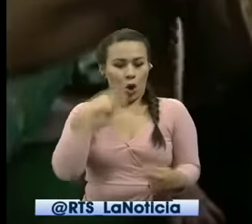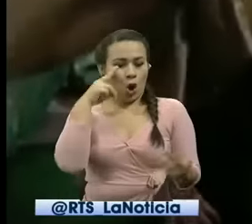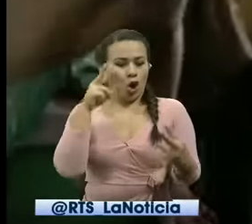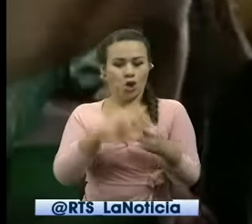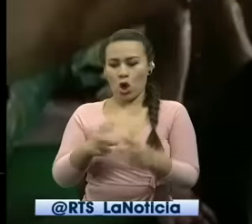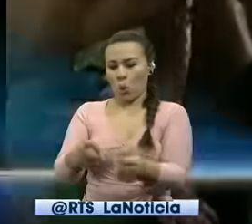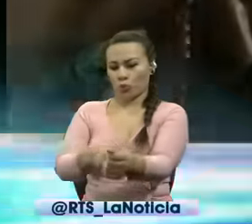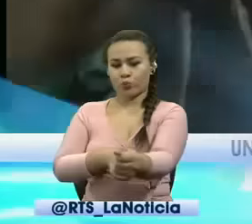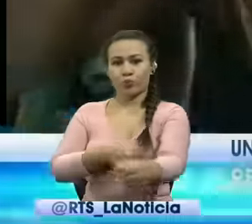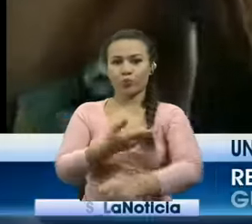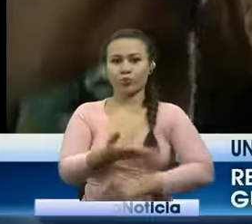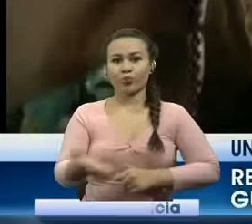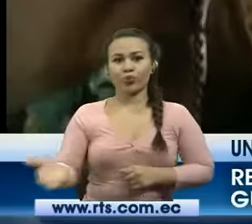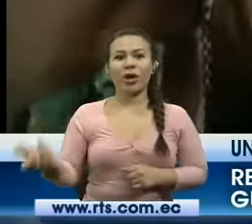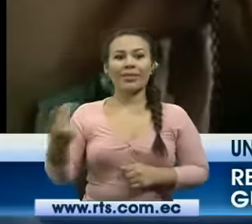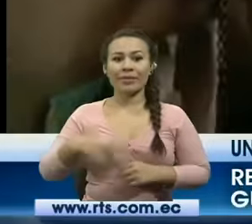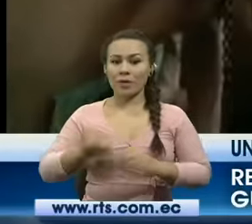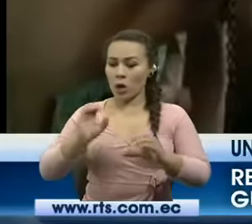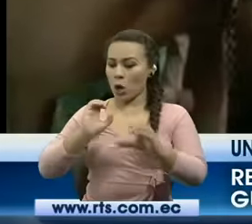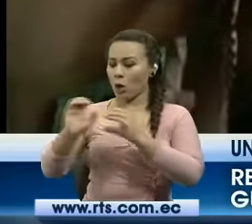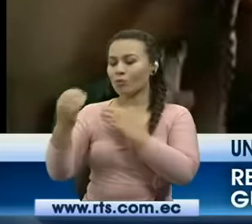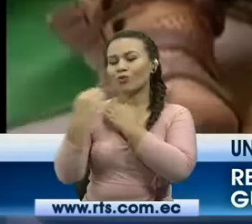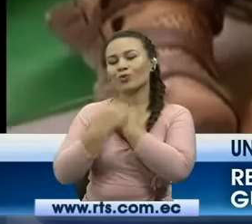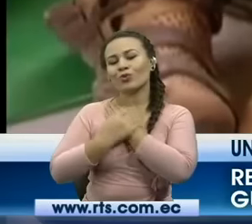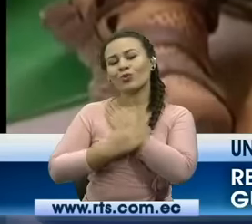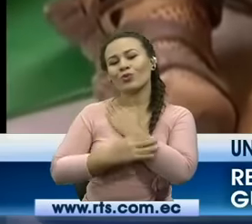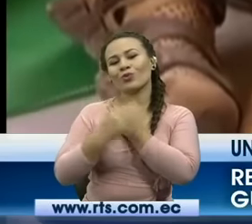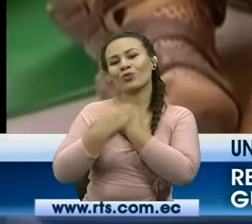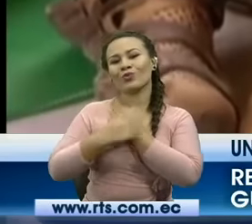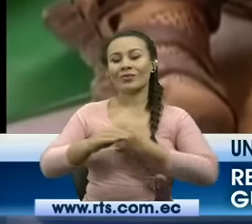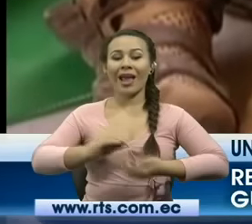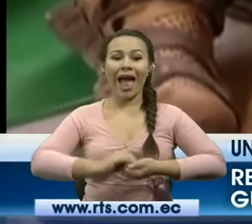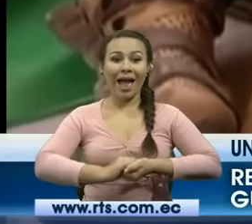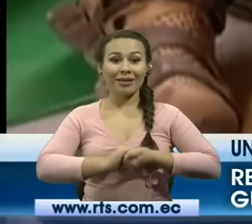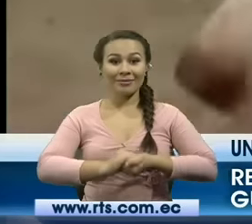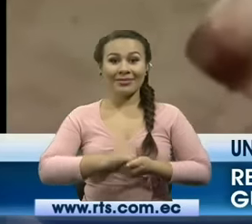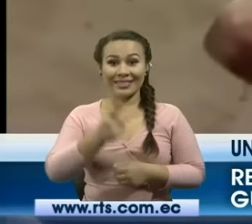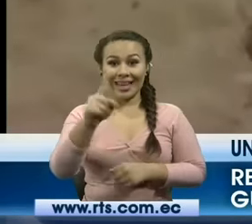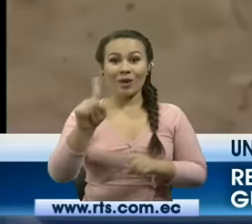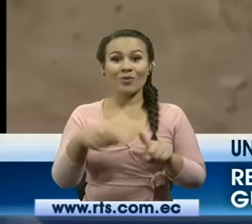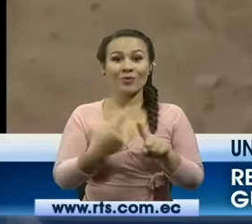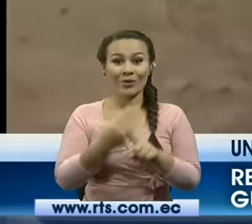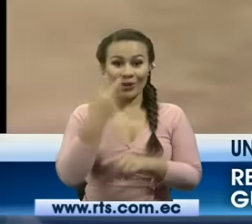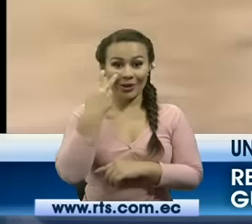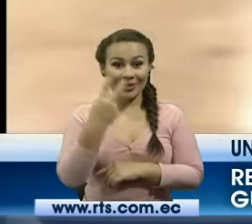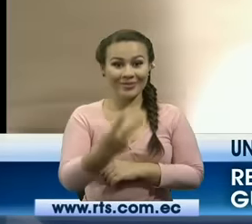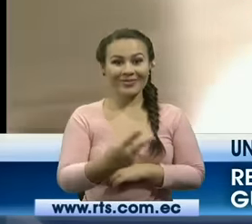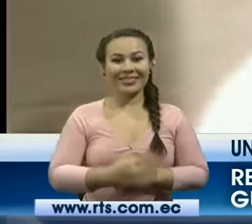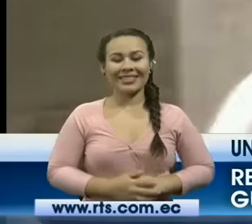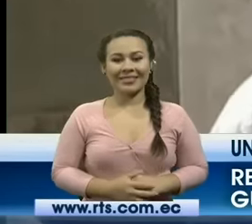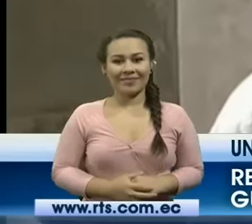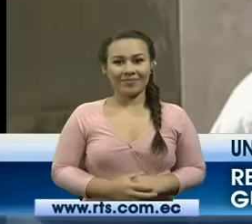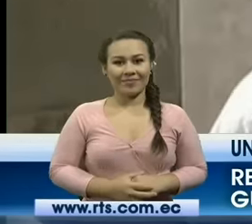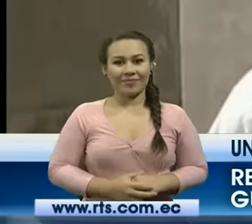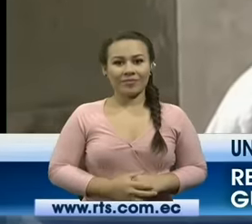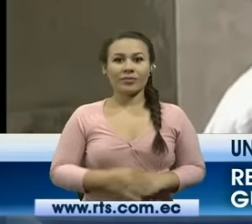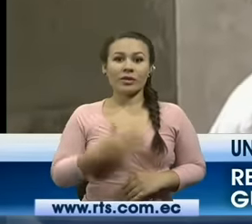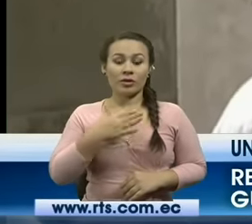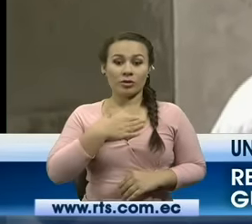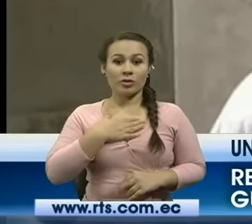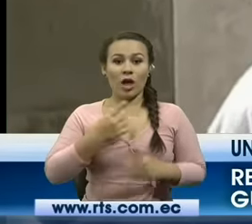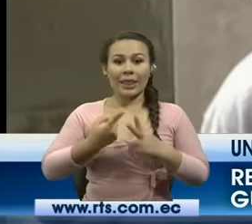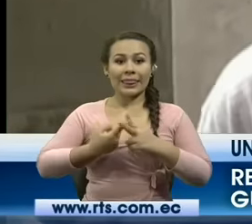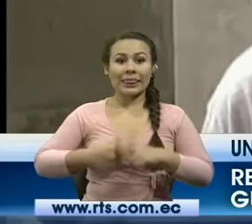costumbres sino que logra entablar una cariñosa amistad con ellos desde el primer momento que los ve tuve que dejar el taller de